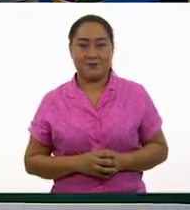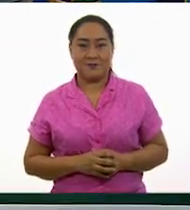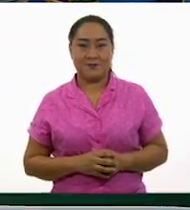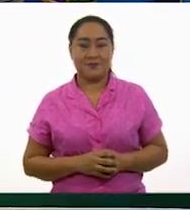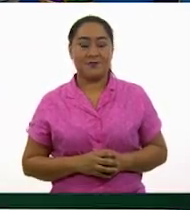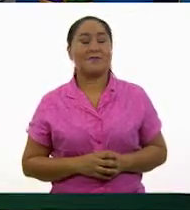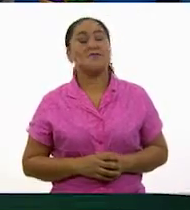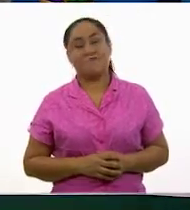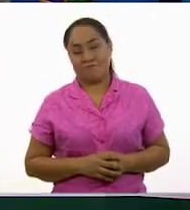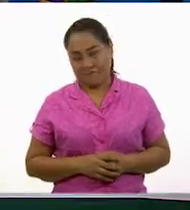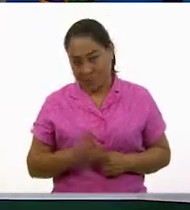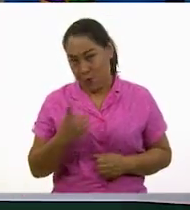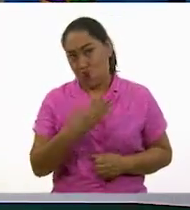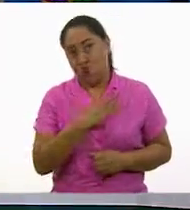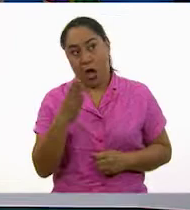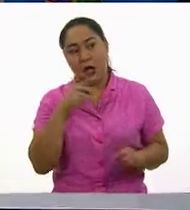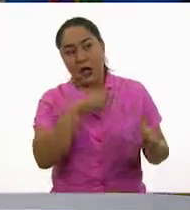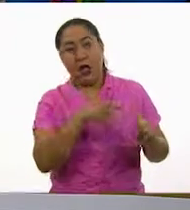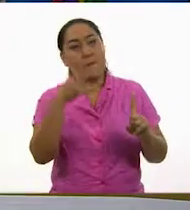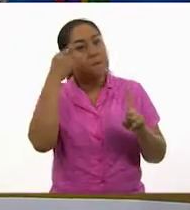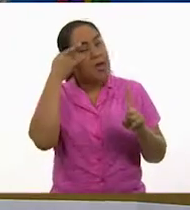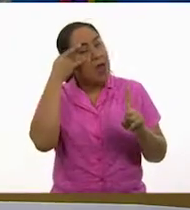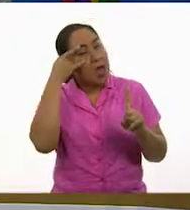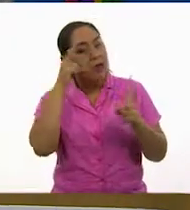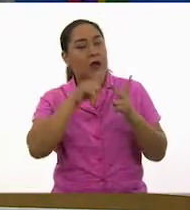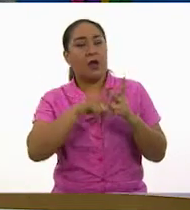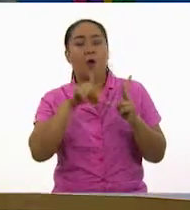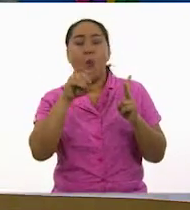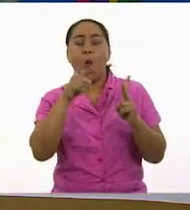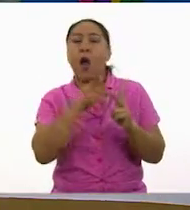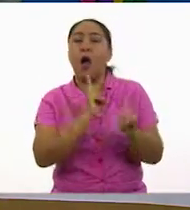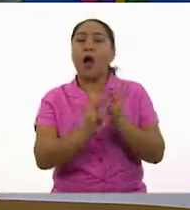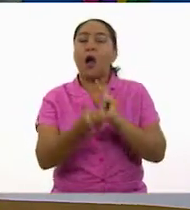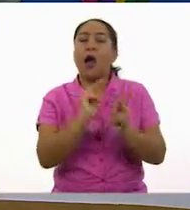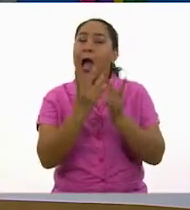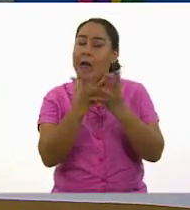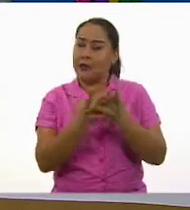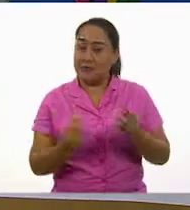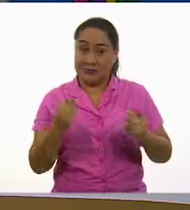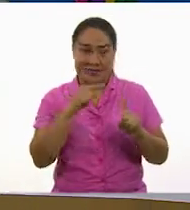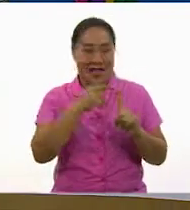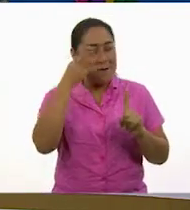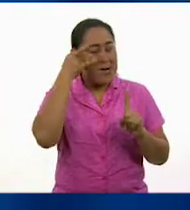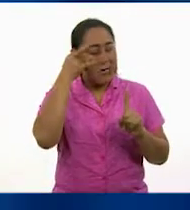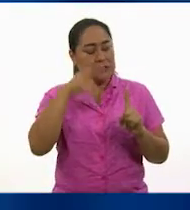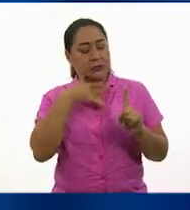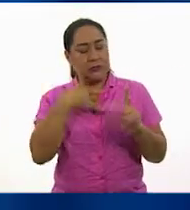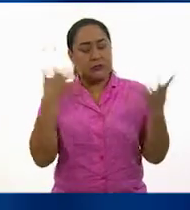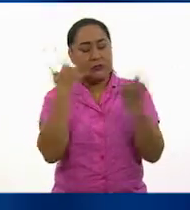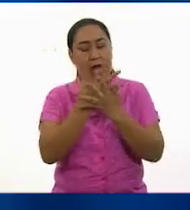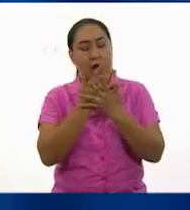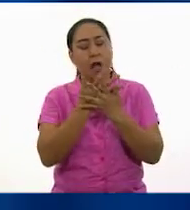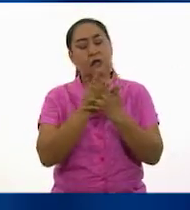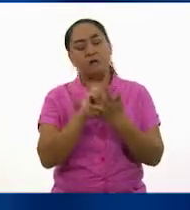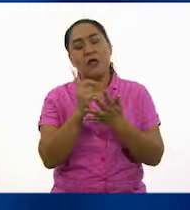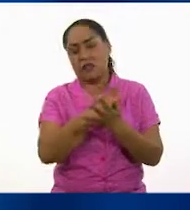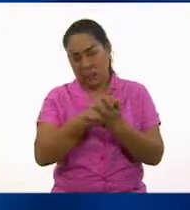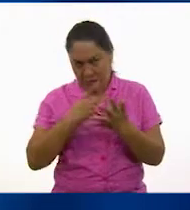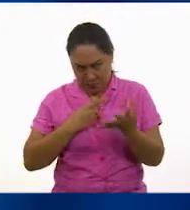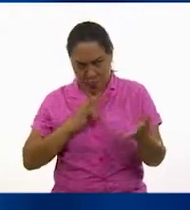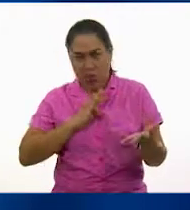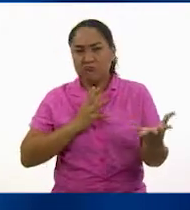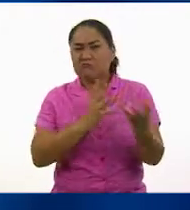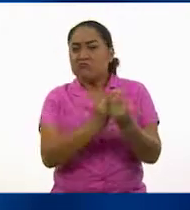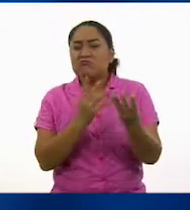Qué bueno que la pirata y Lolo pudieron hablar al respecto. Y que la pirata accedió a que pudieran convivir con